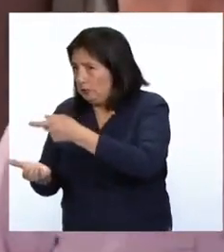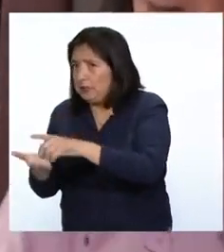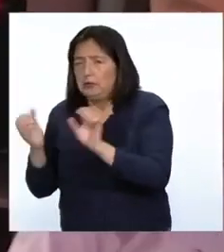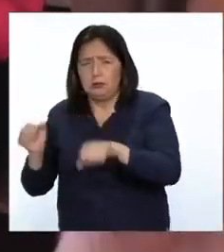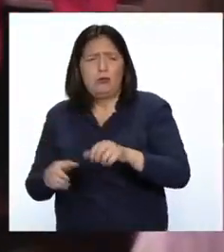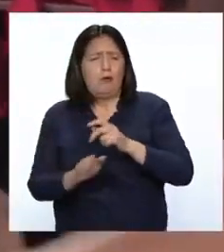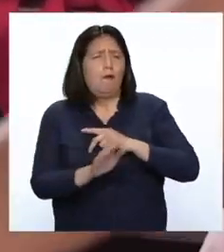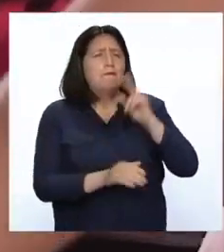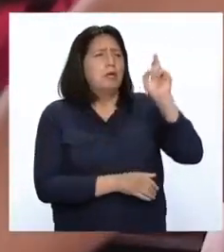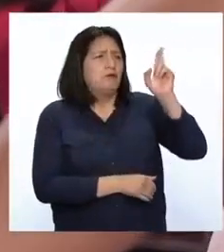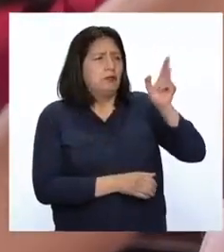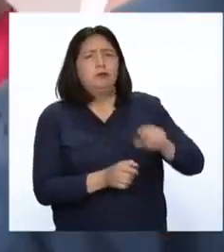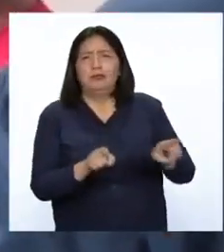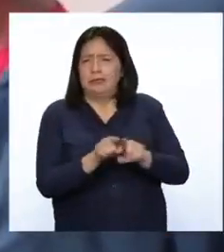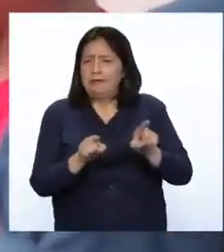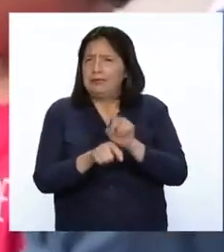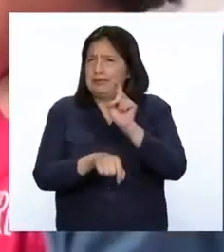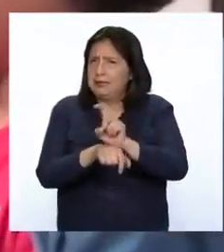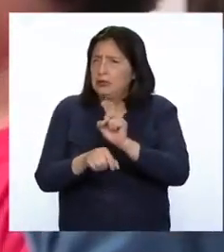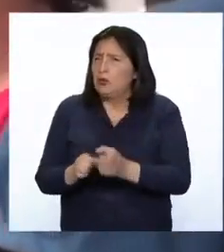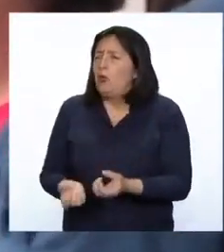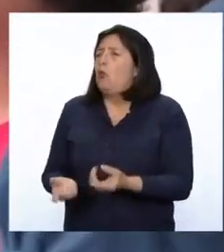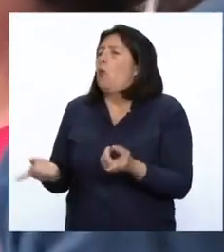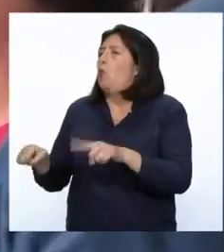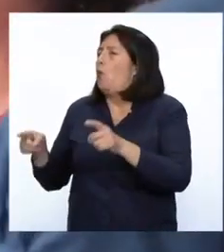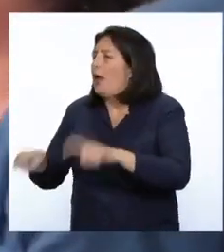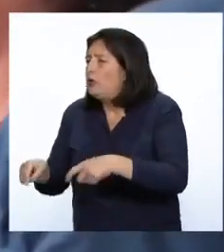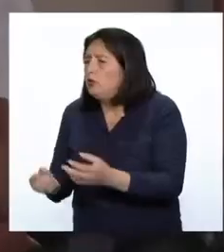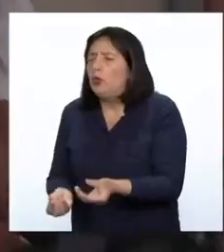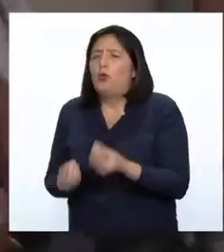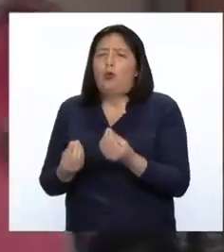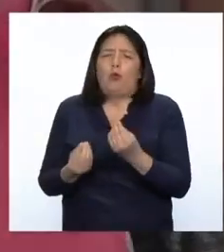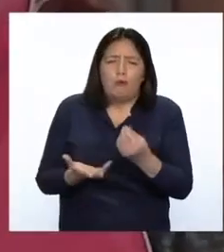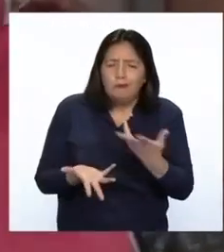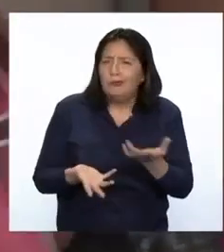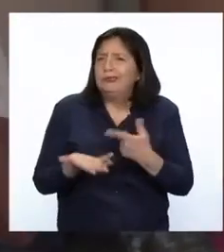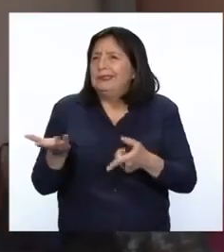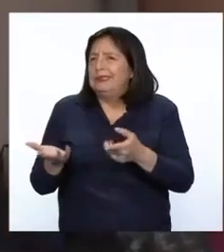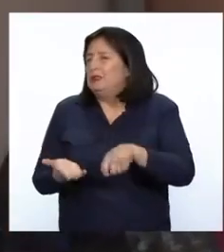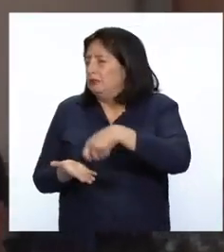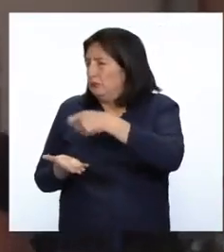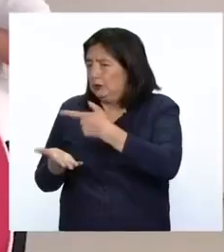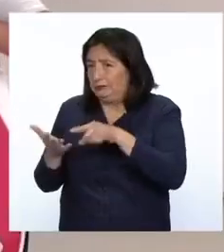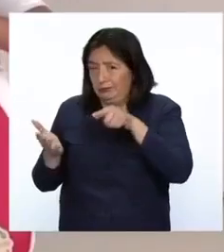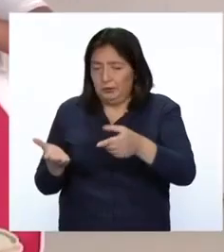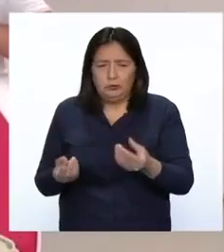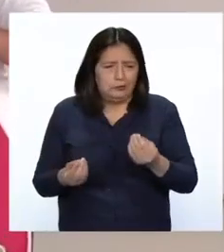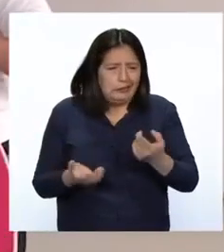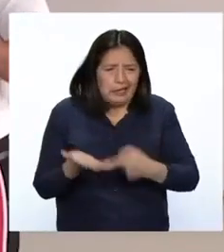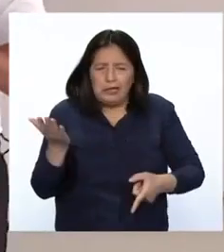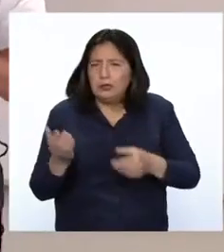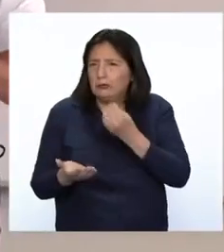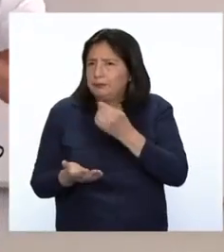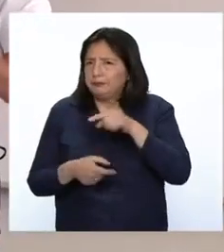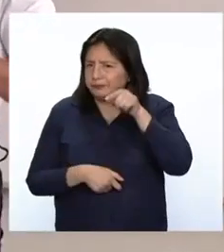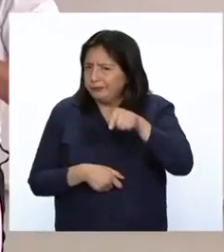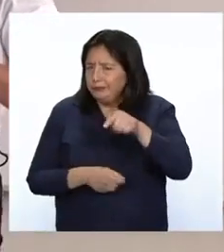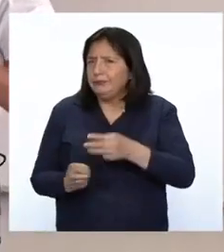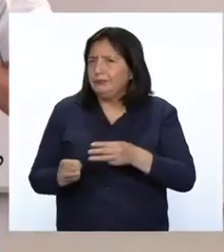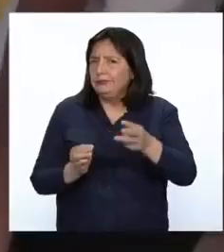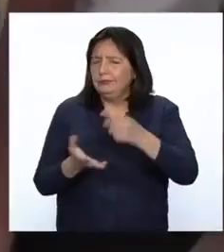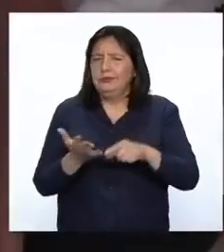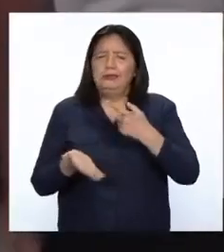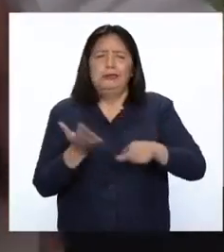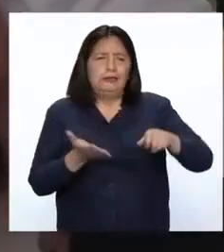profesores también enseñan los hábitos. ¿Cuándo consumir? ¿Cómo combinar? Y entonces esa forma de